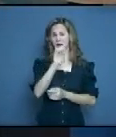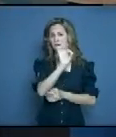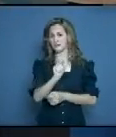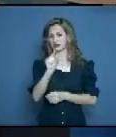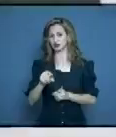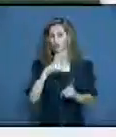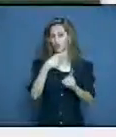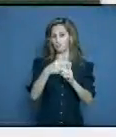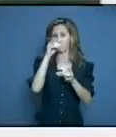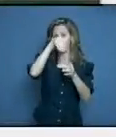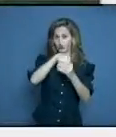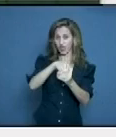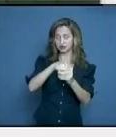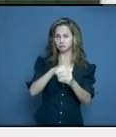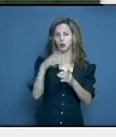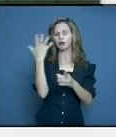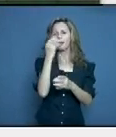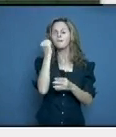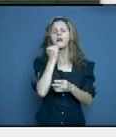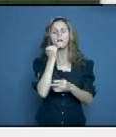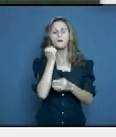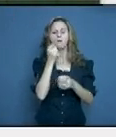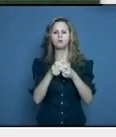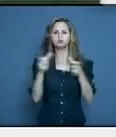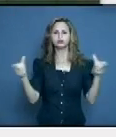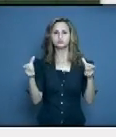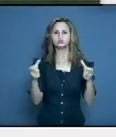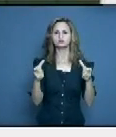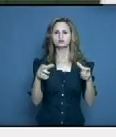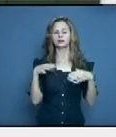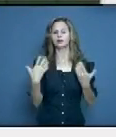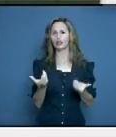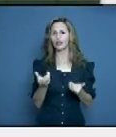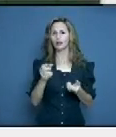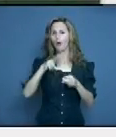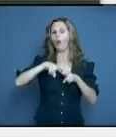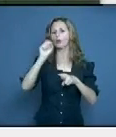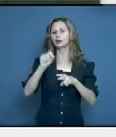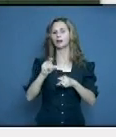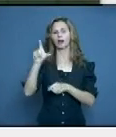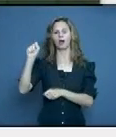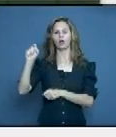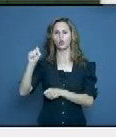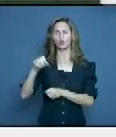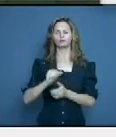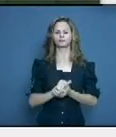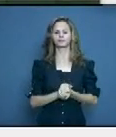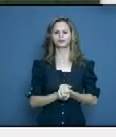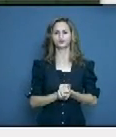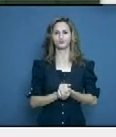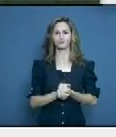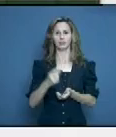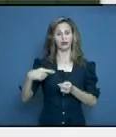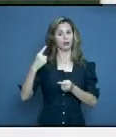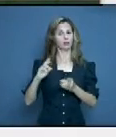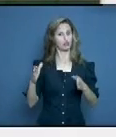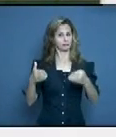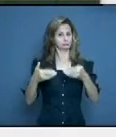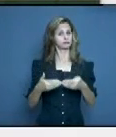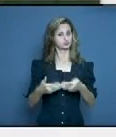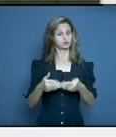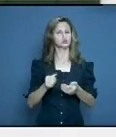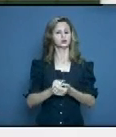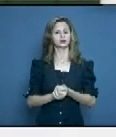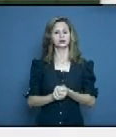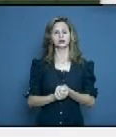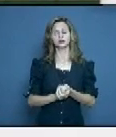municipio capital y el municipio Cacocún, con la mayor tasa de incidencia de los reportados al cierre del día de ayer, por 100.000